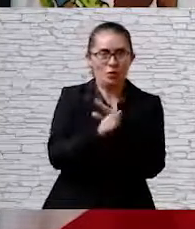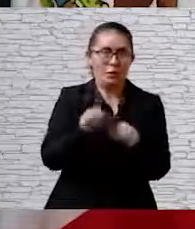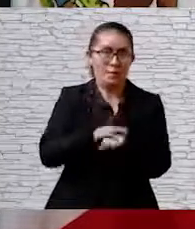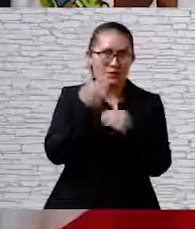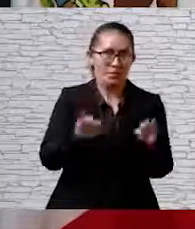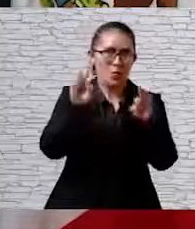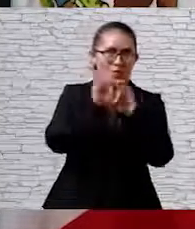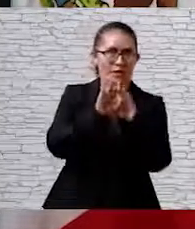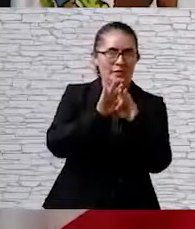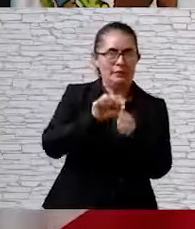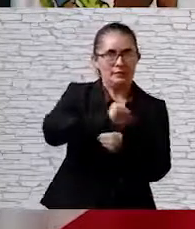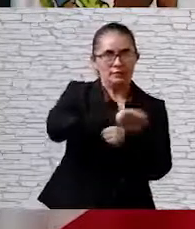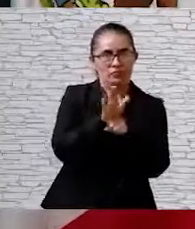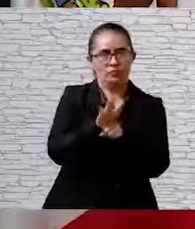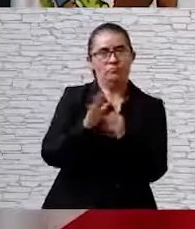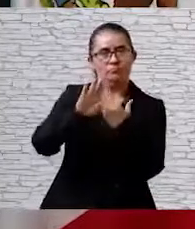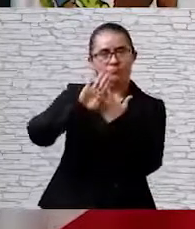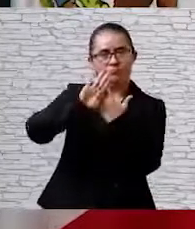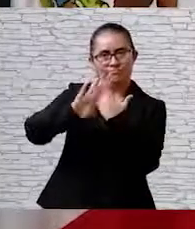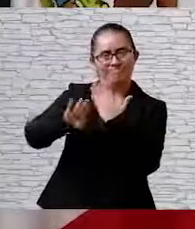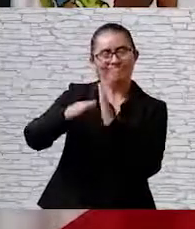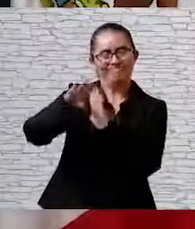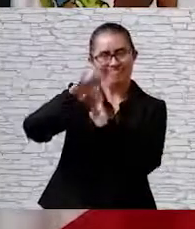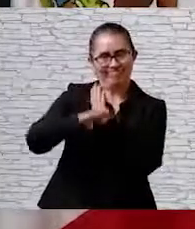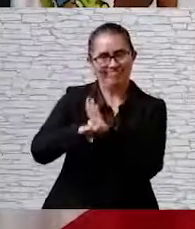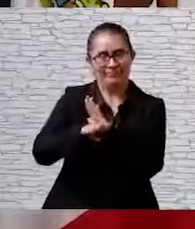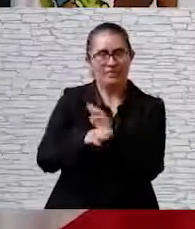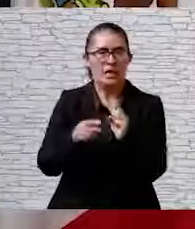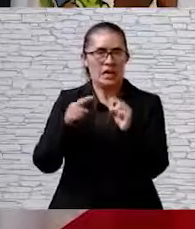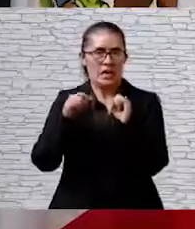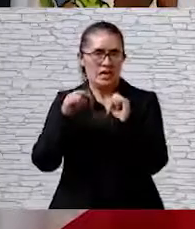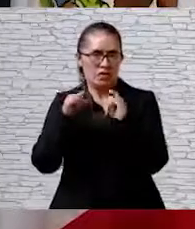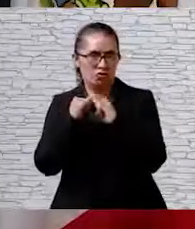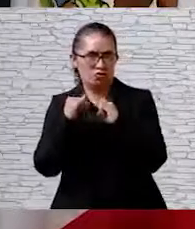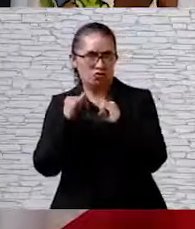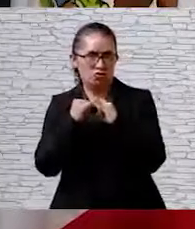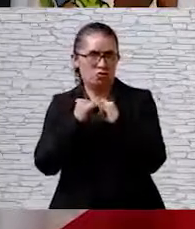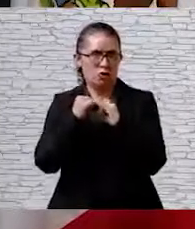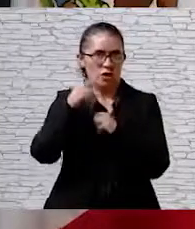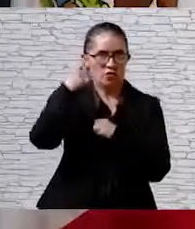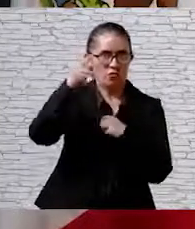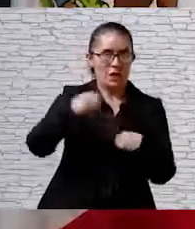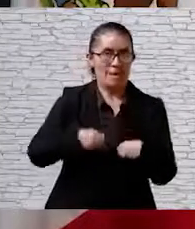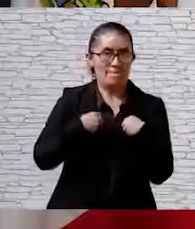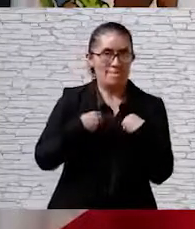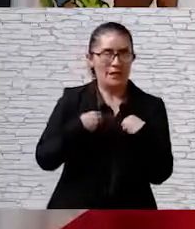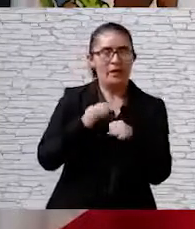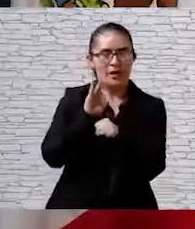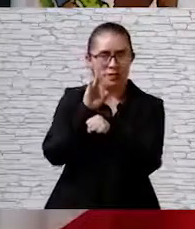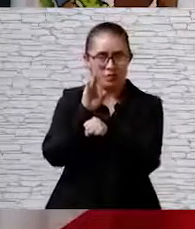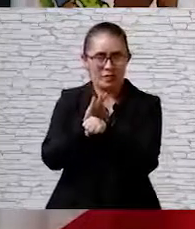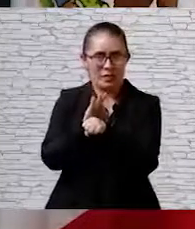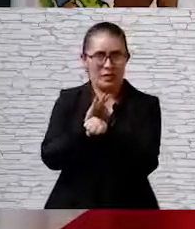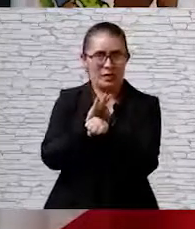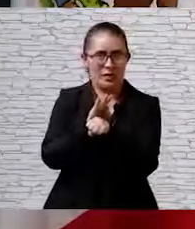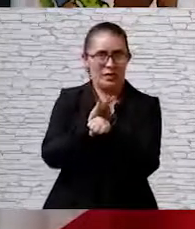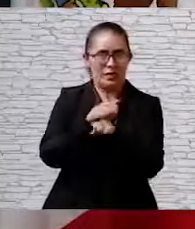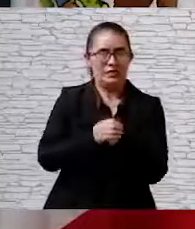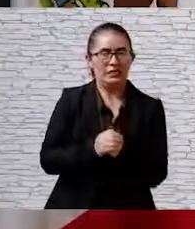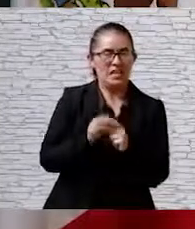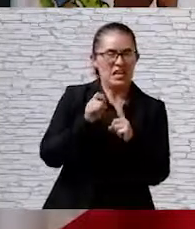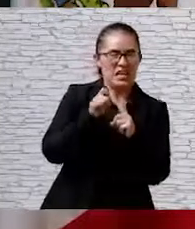para librar esta guerra. La firmeza de las instituciones para priorizar la salud colectiva, sin